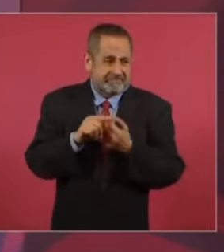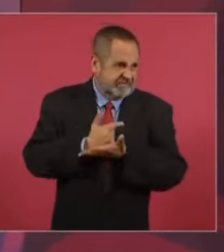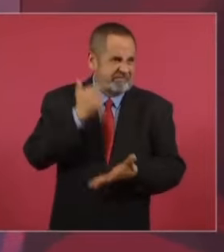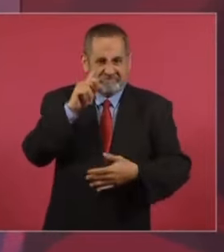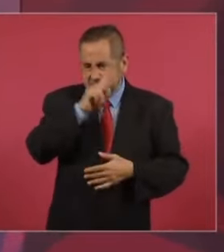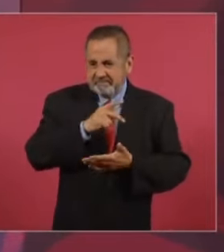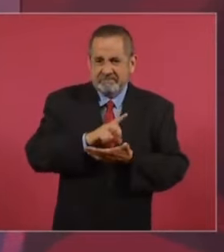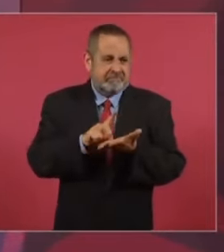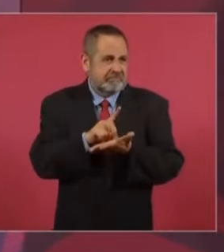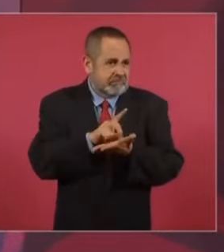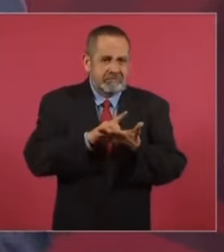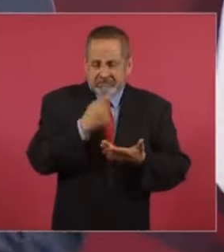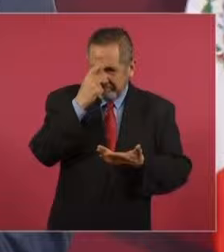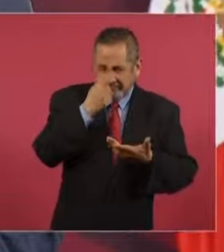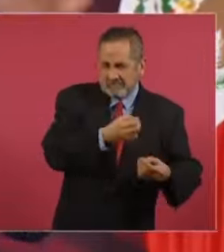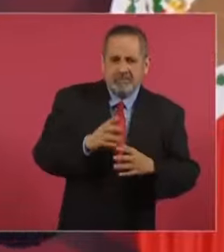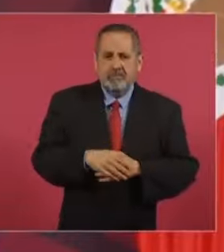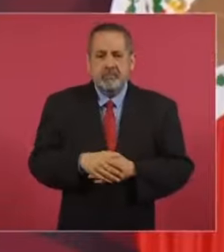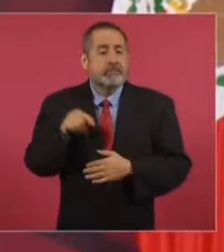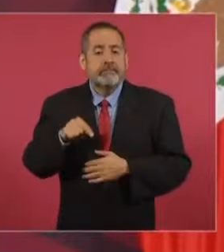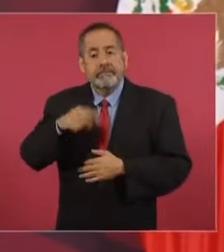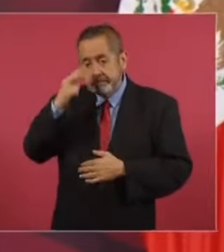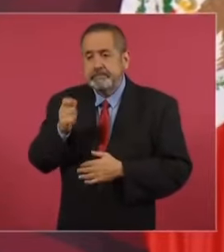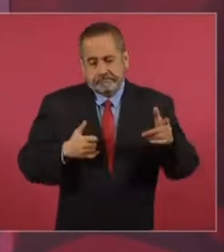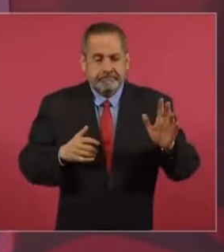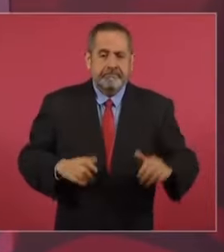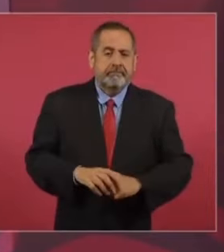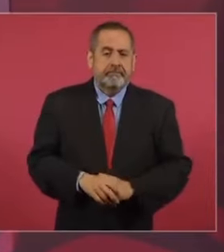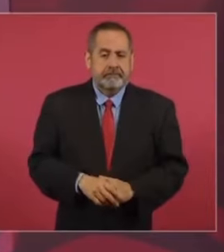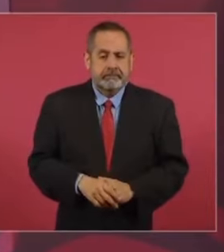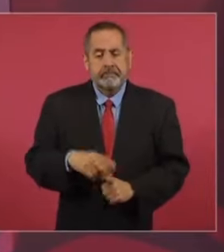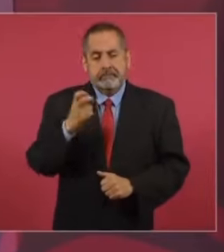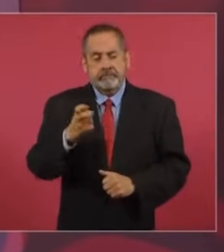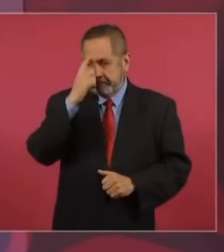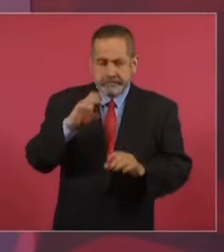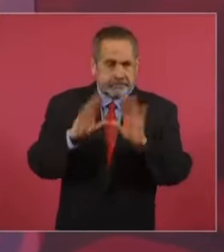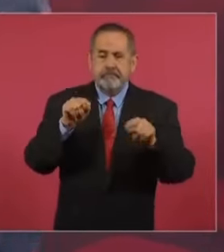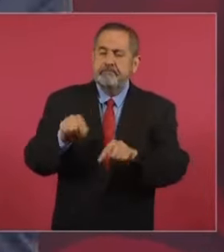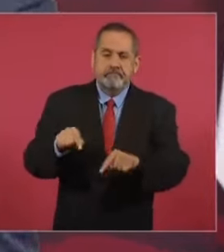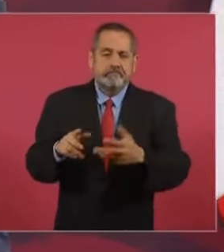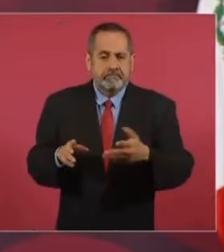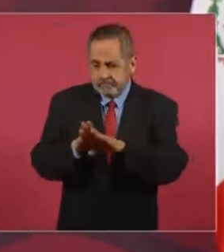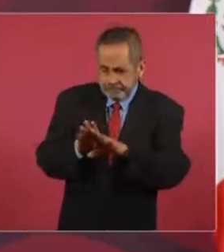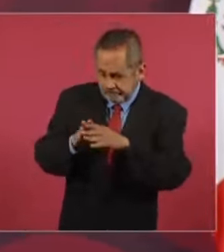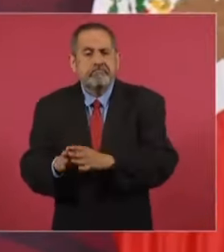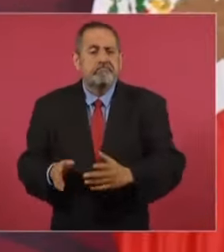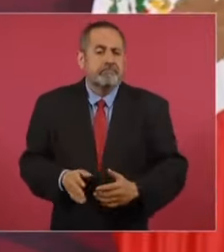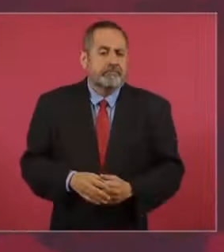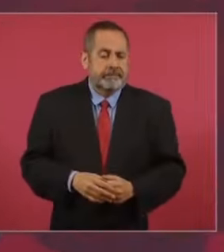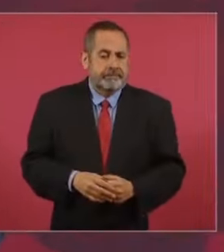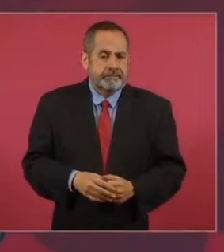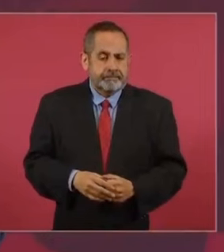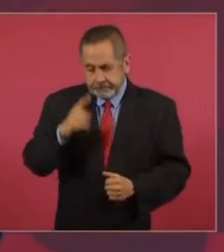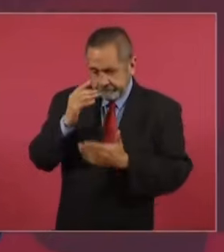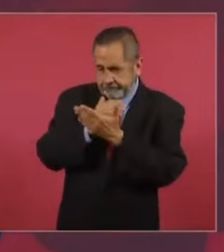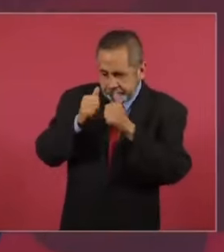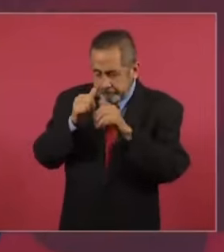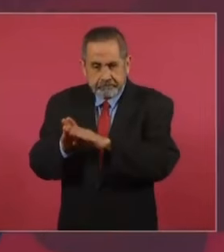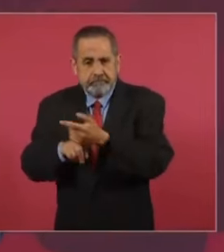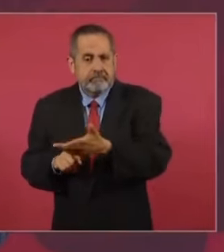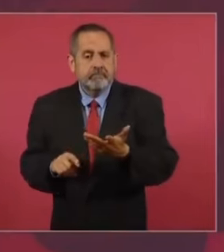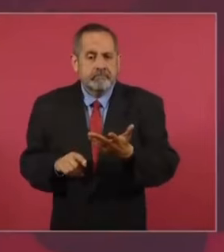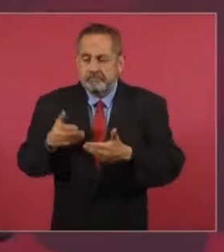consumo de droga. Es tráfico. Entonces, es muy claro cómo enfrentamos eso. Cómo prevenimos